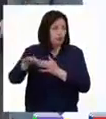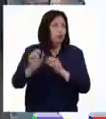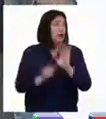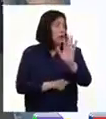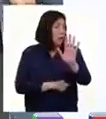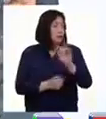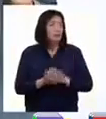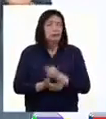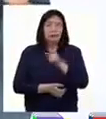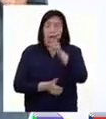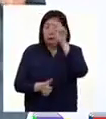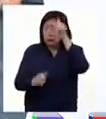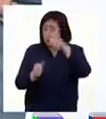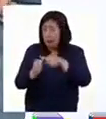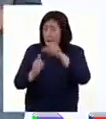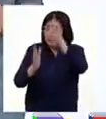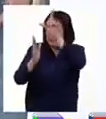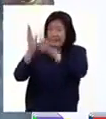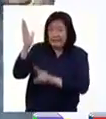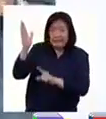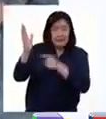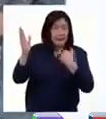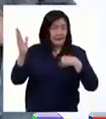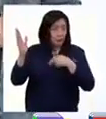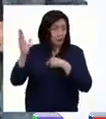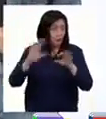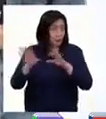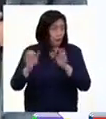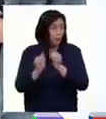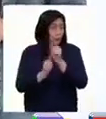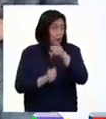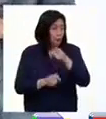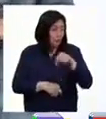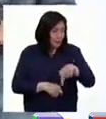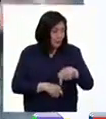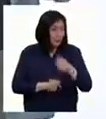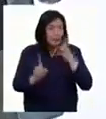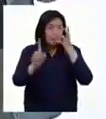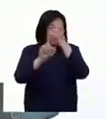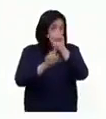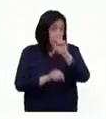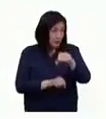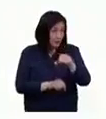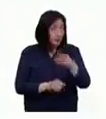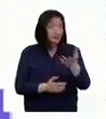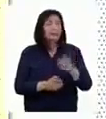Ahora bien, ¿se acuerdan de la lista de actividades que hicimos juntos para cumplir este gran reto?